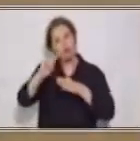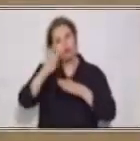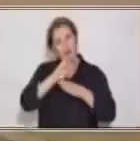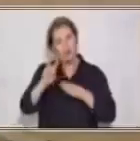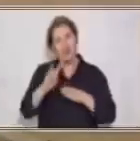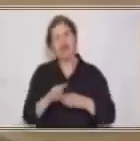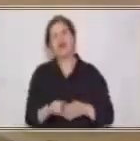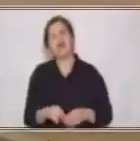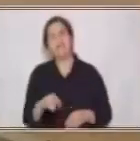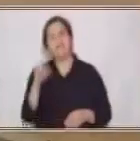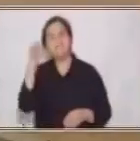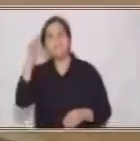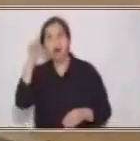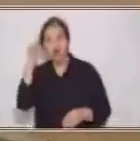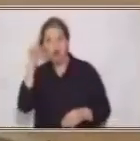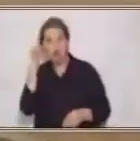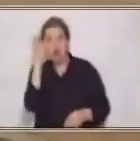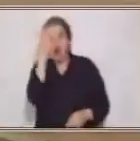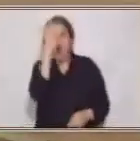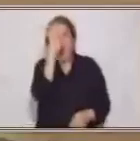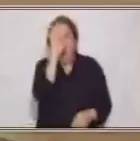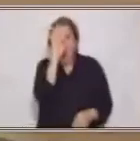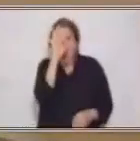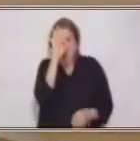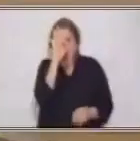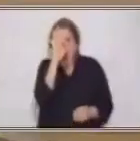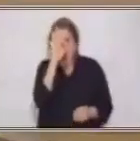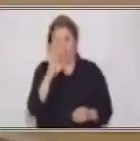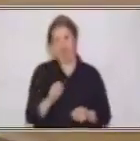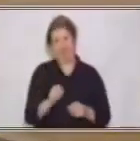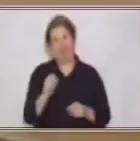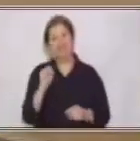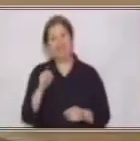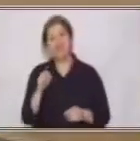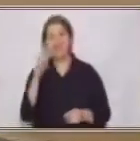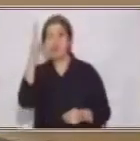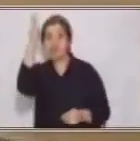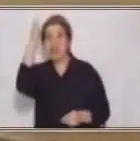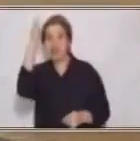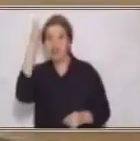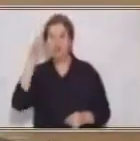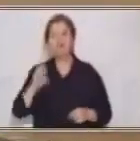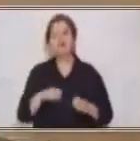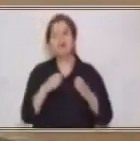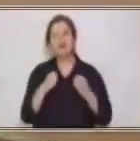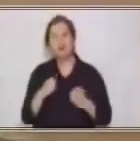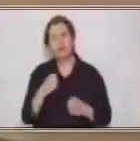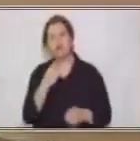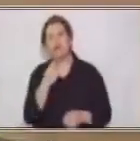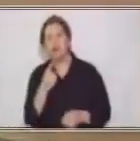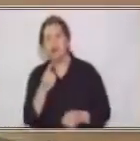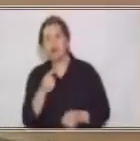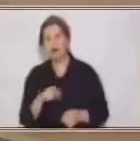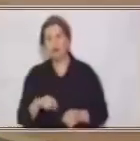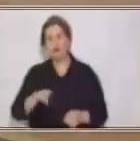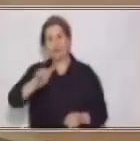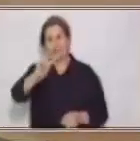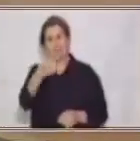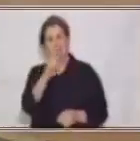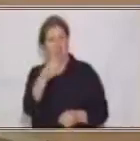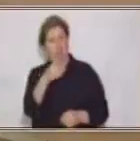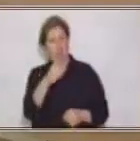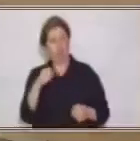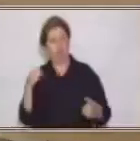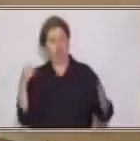Octavio. Pedro, Octavio. ¿Quién va ahí? Si yo les digo, ¿quién quebró el vidrio? ¿Fue